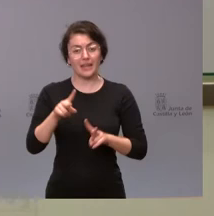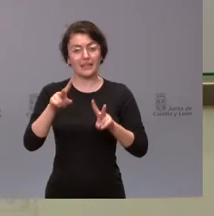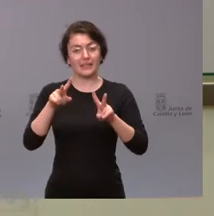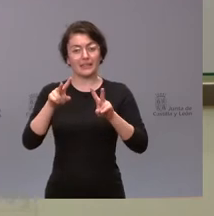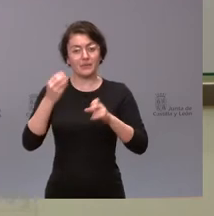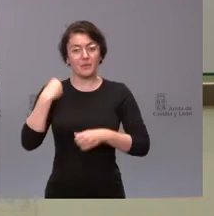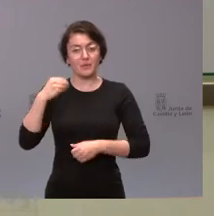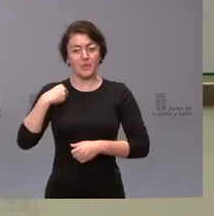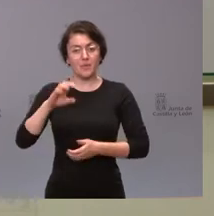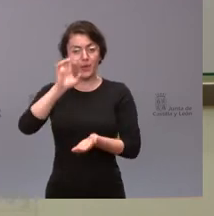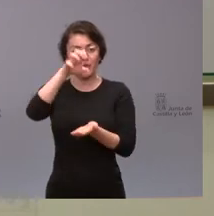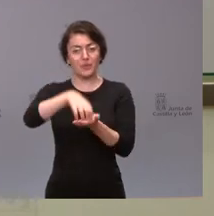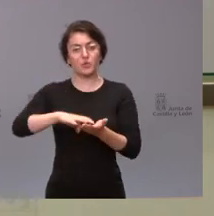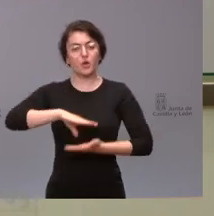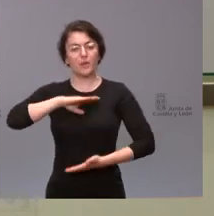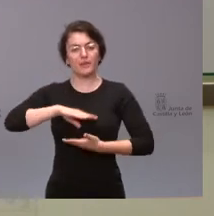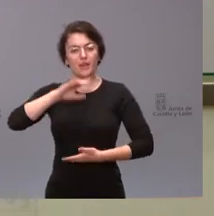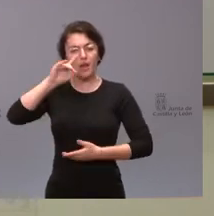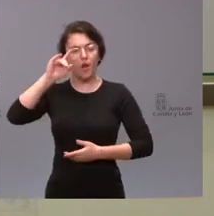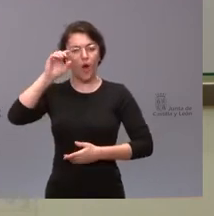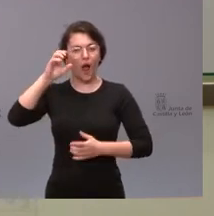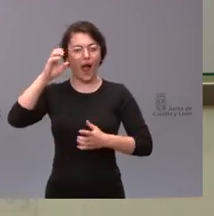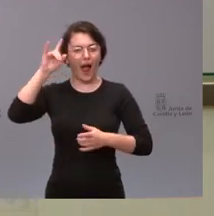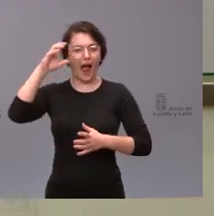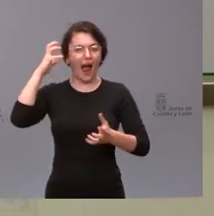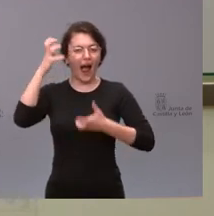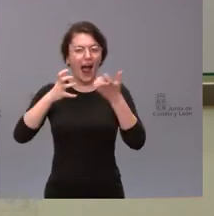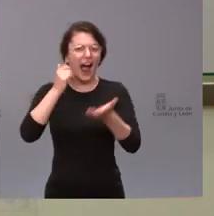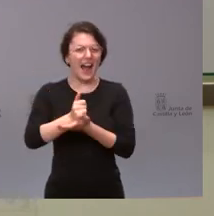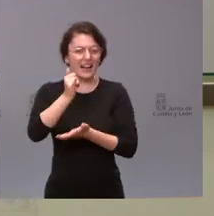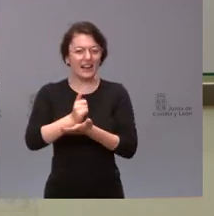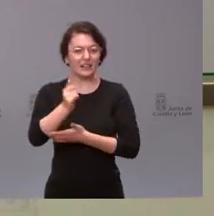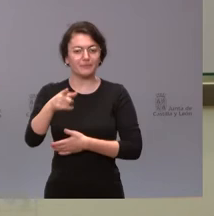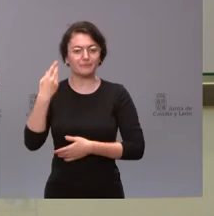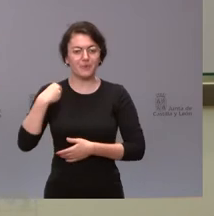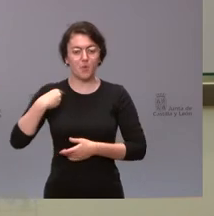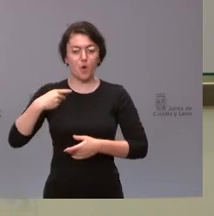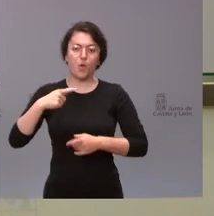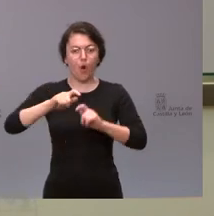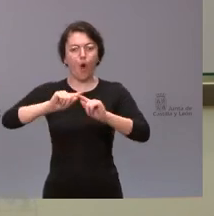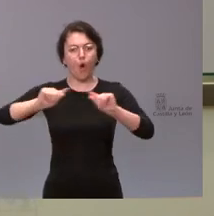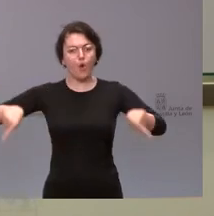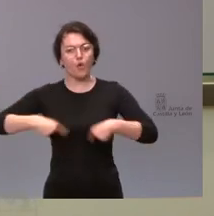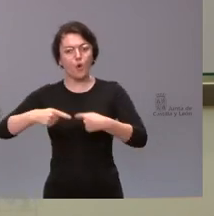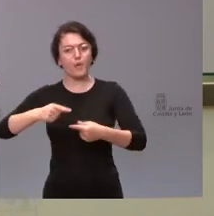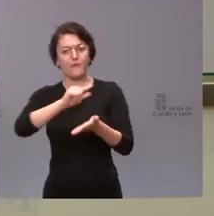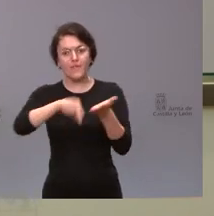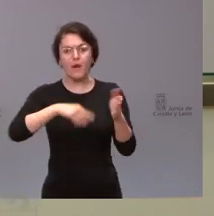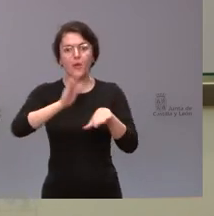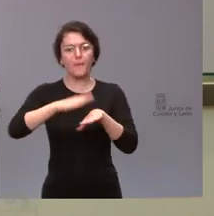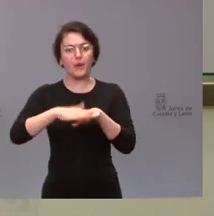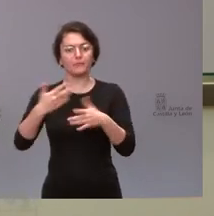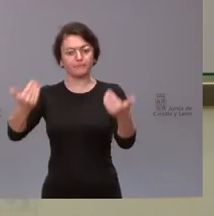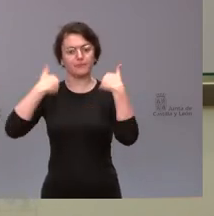capacitación agraria de la Santa Espina se ha optado por firmar un convenio con una fundación para que se haga cargo de este centro. ¿Por qué se ha optado por un convenio y no por